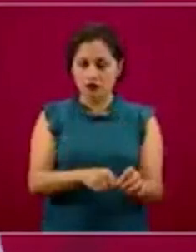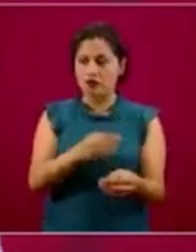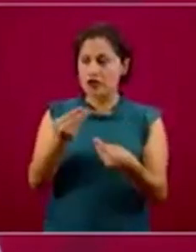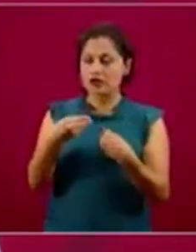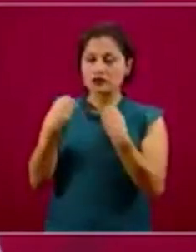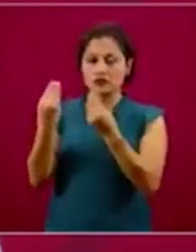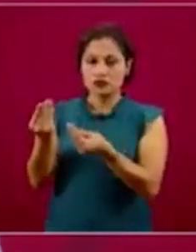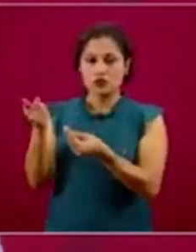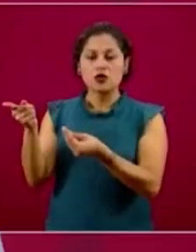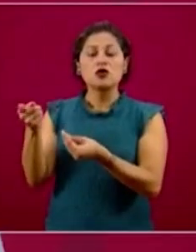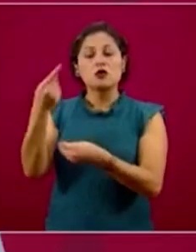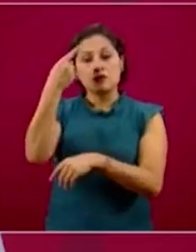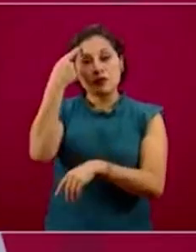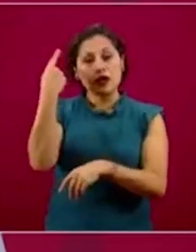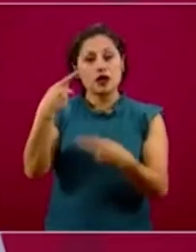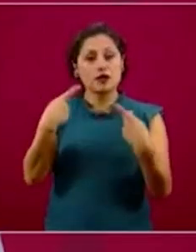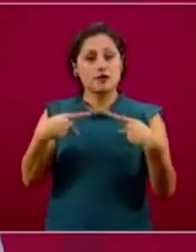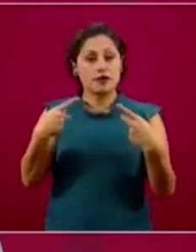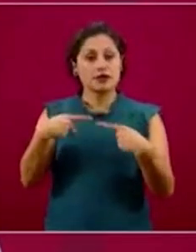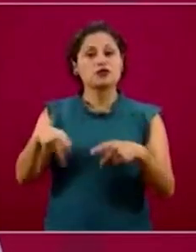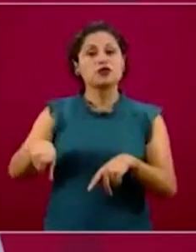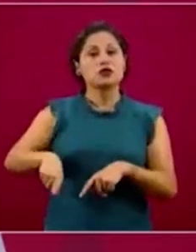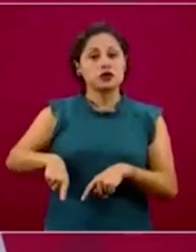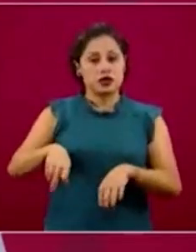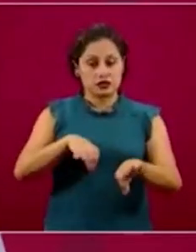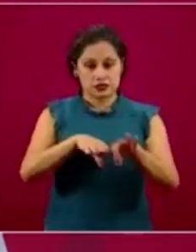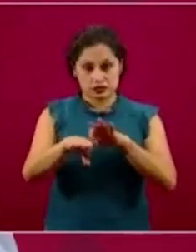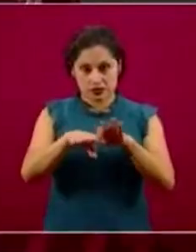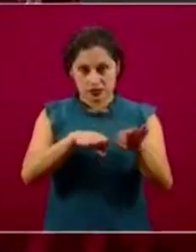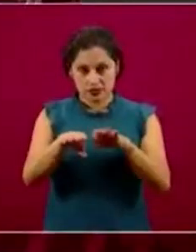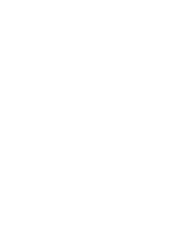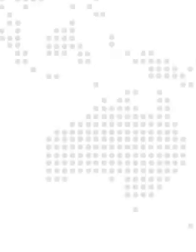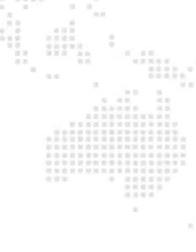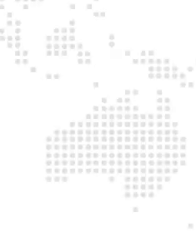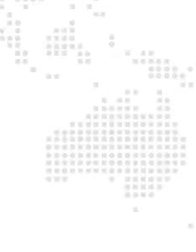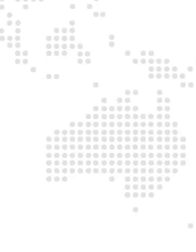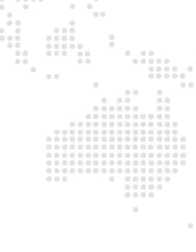funcionarios de la Secretaría de Bienestar.